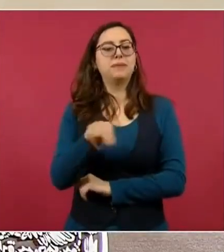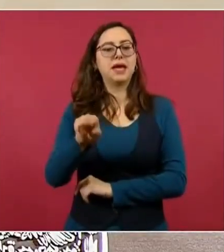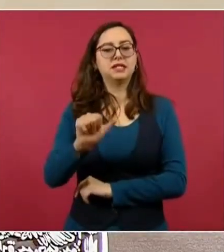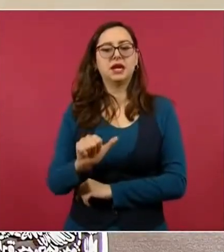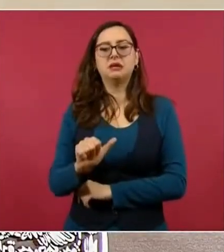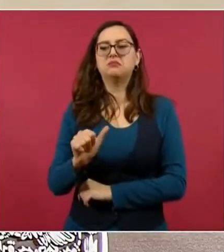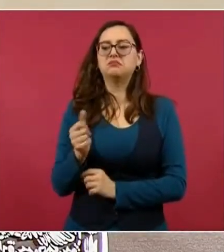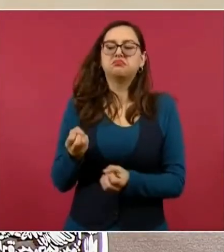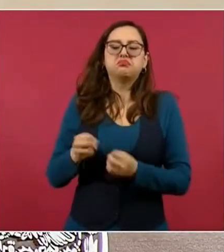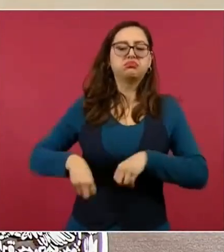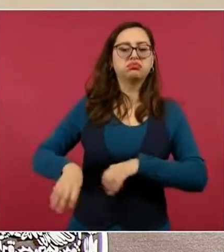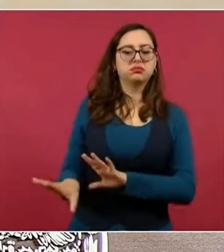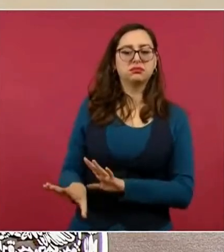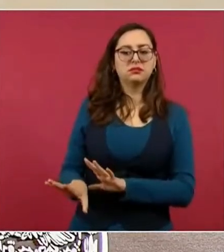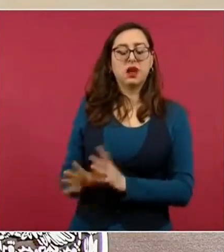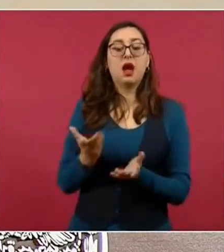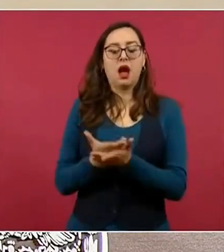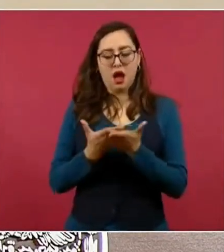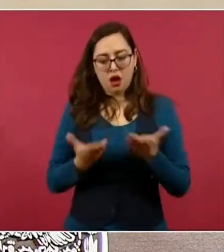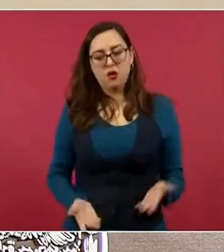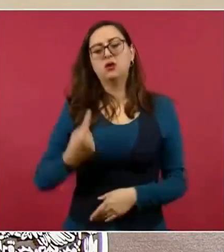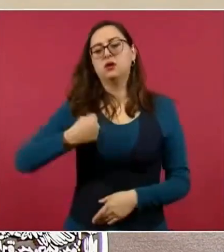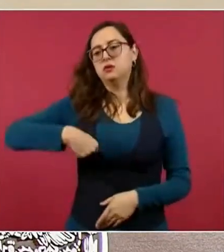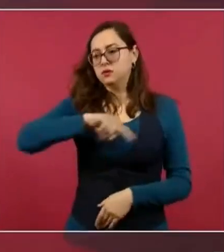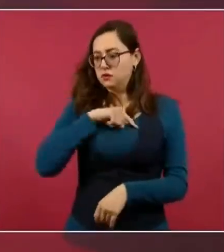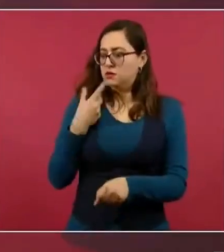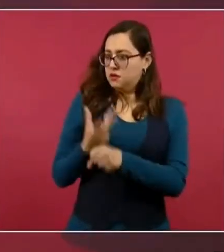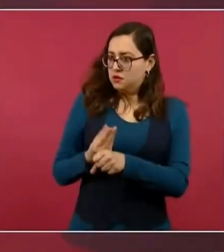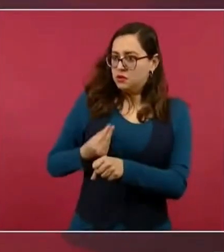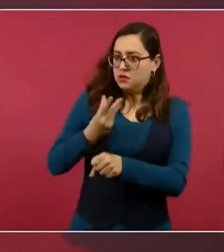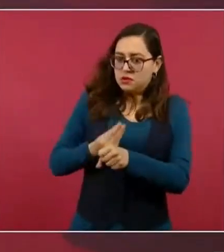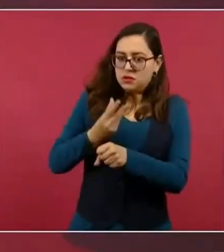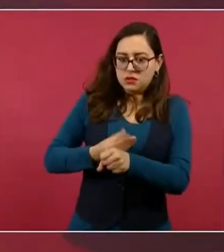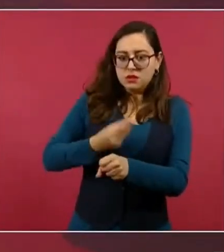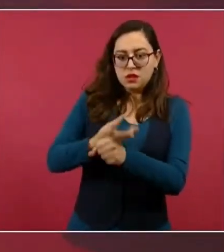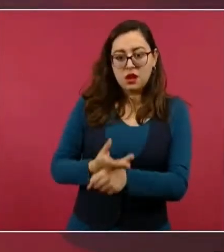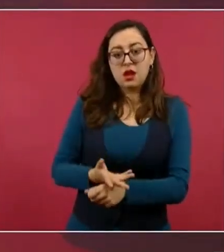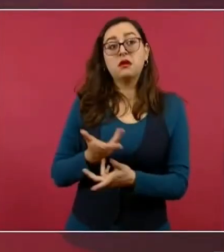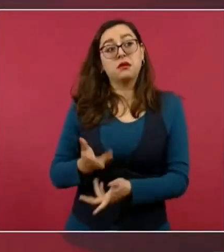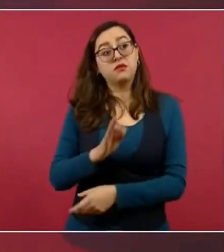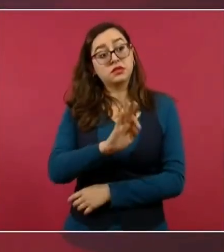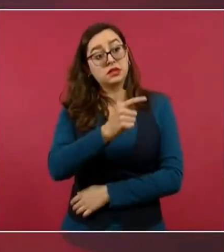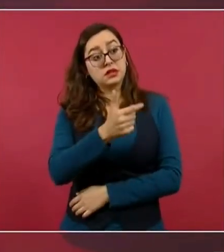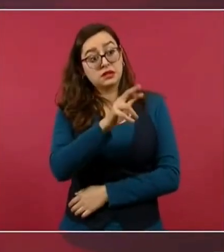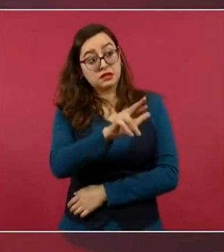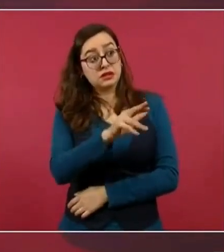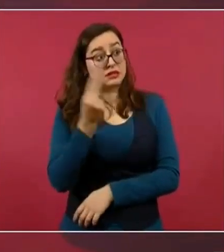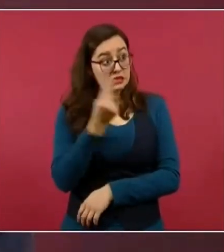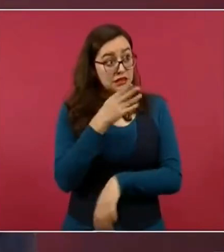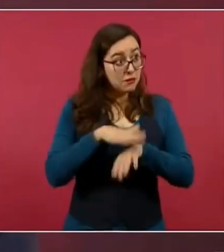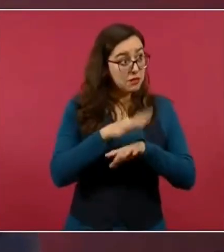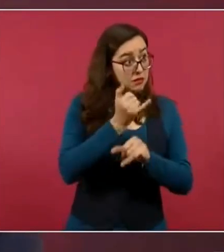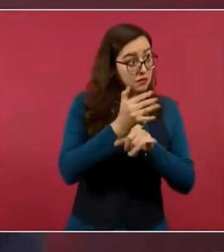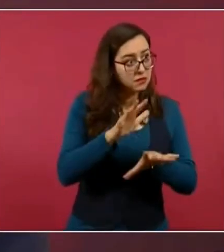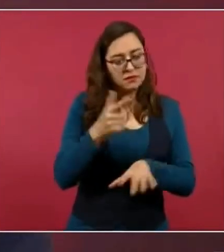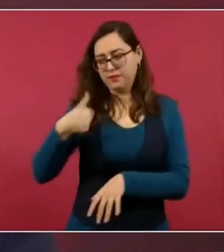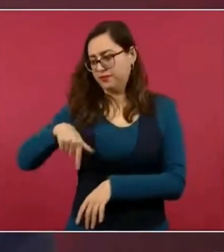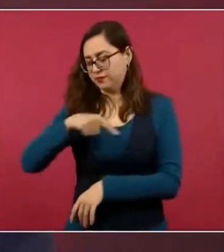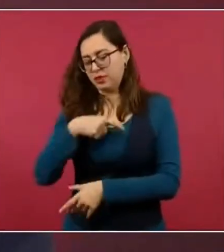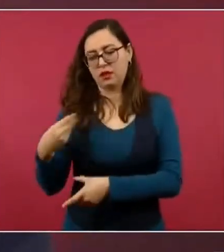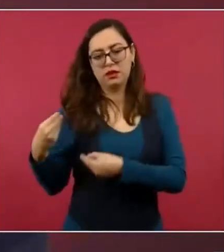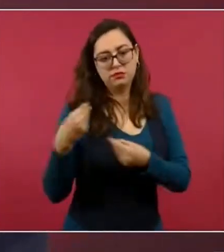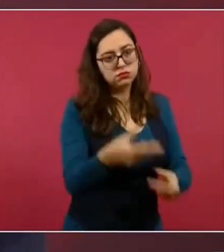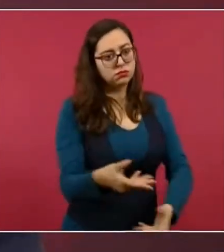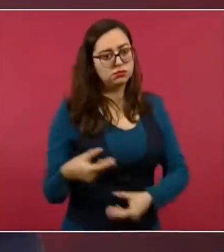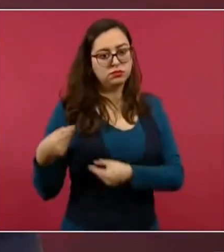fiscalía y, como lo hemos manifestado, colaborando y aportando toda la información que se necesite de parte del Seguro Social. Se amplió no